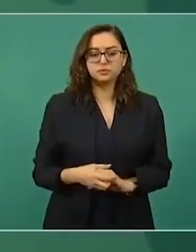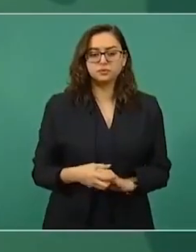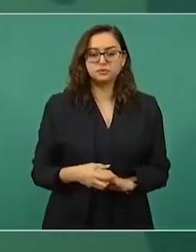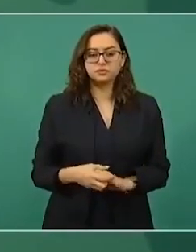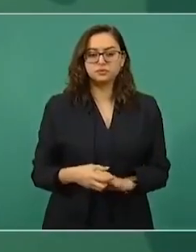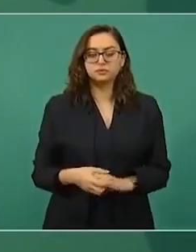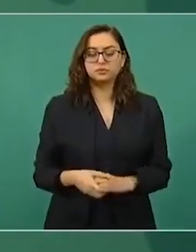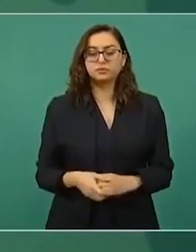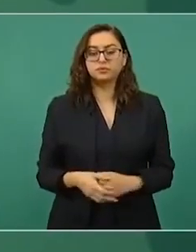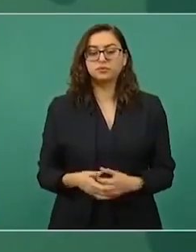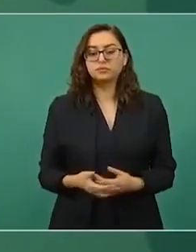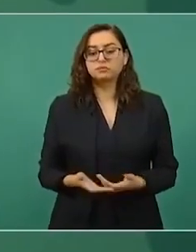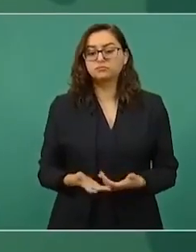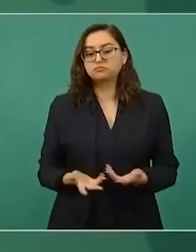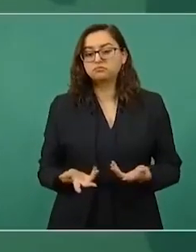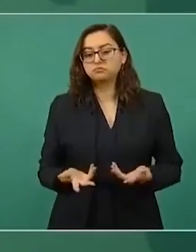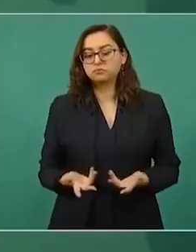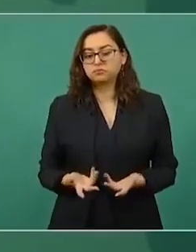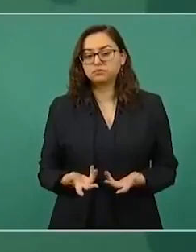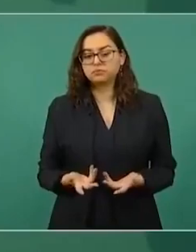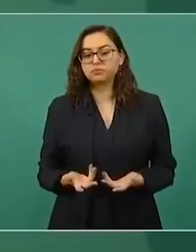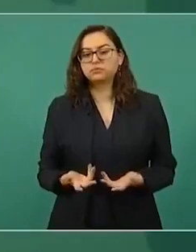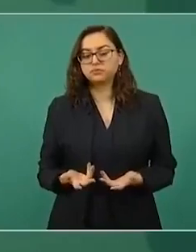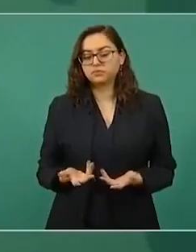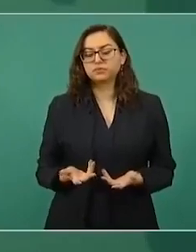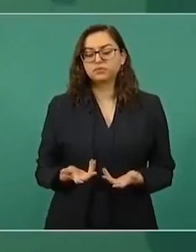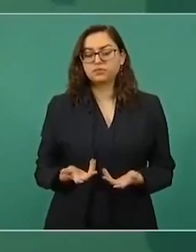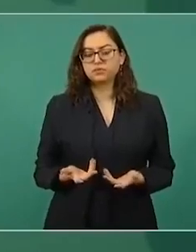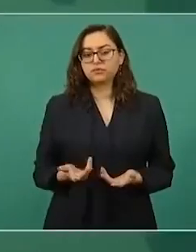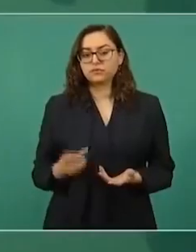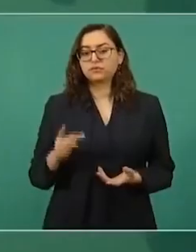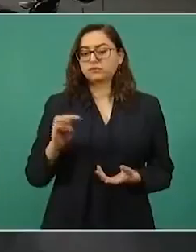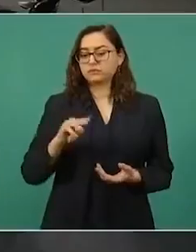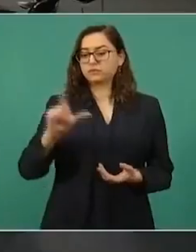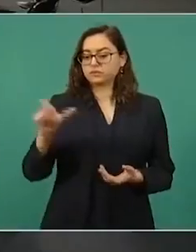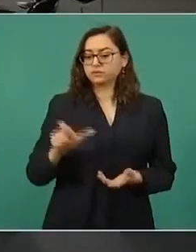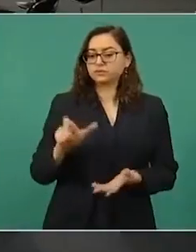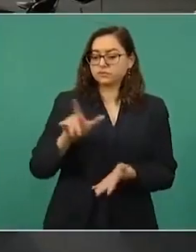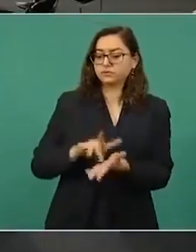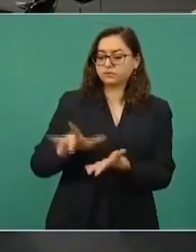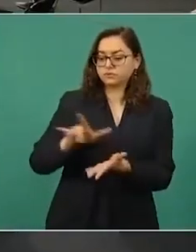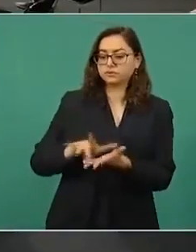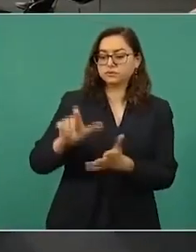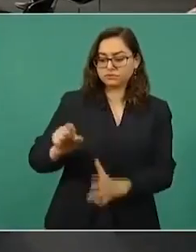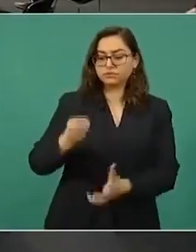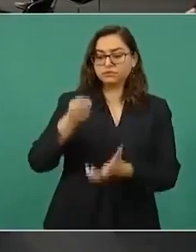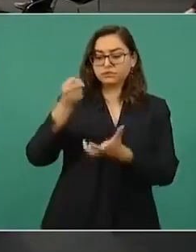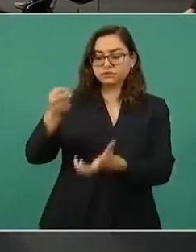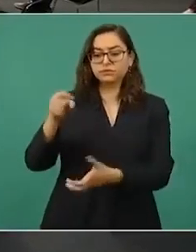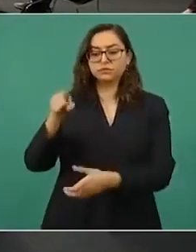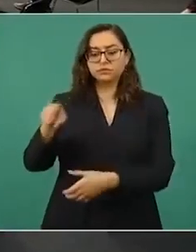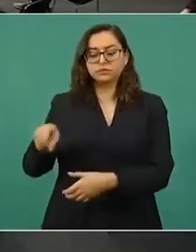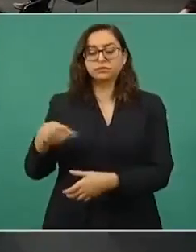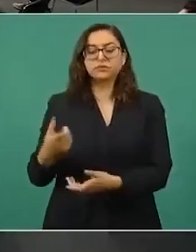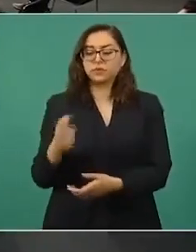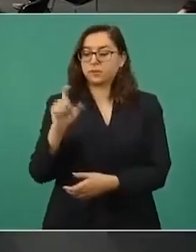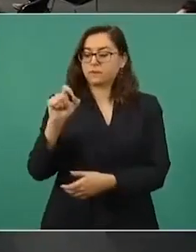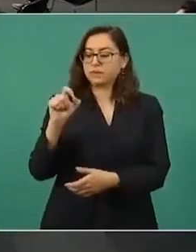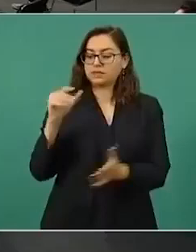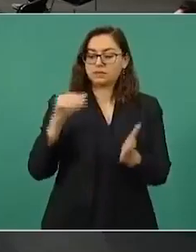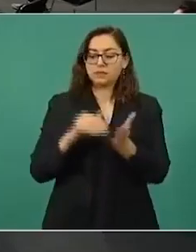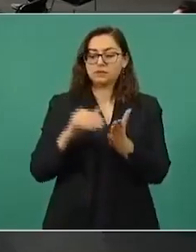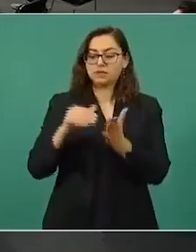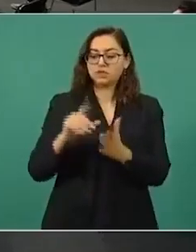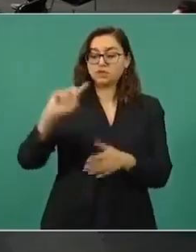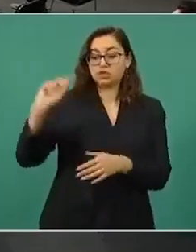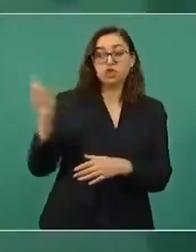de un apoyo a Pemex para disminuir su deuda en 20 mil millones de